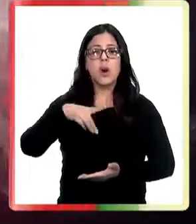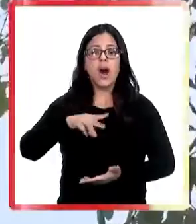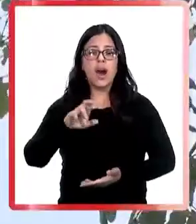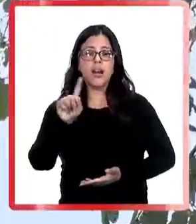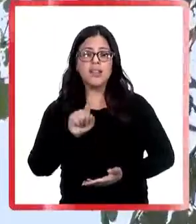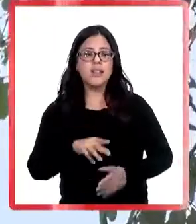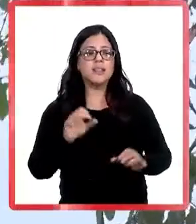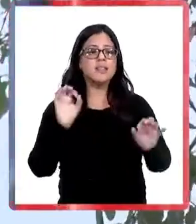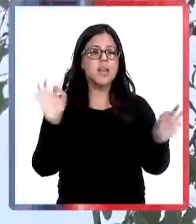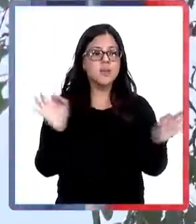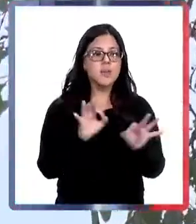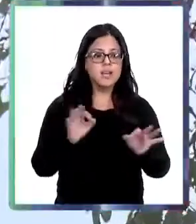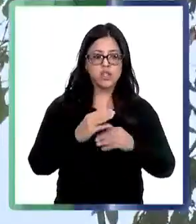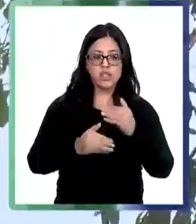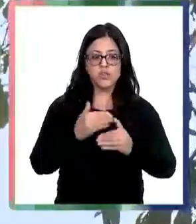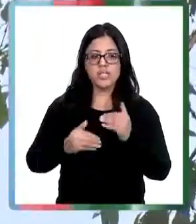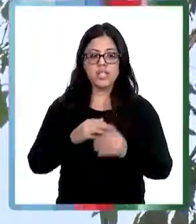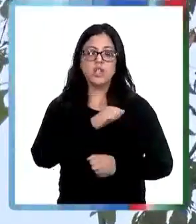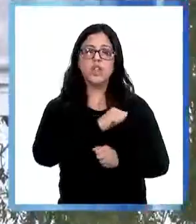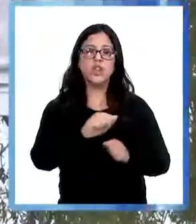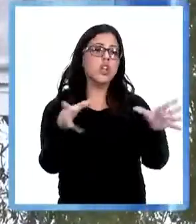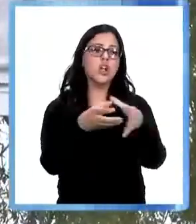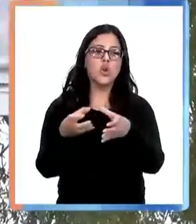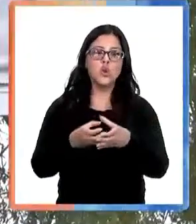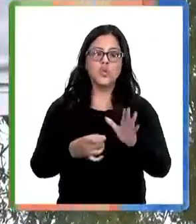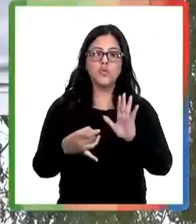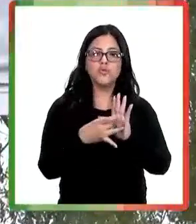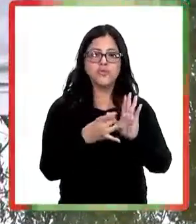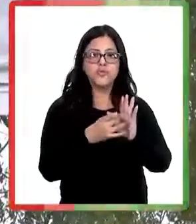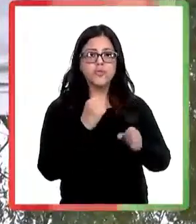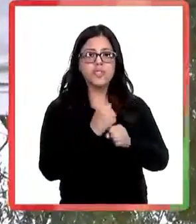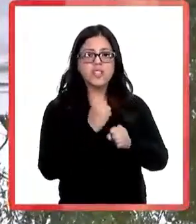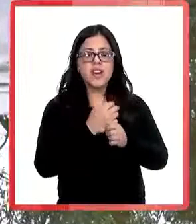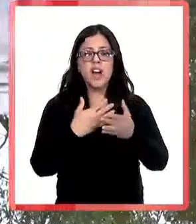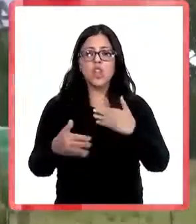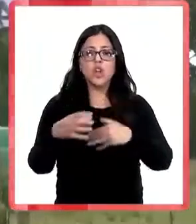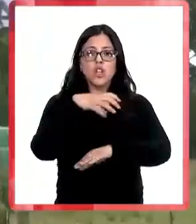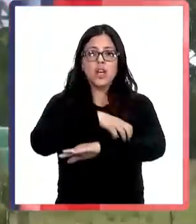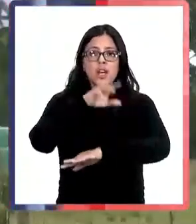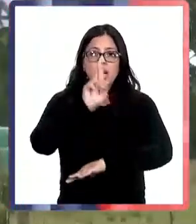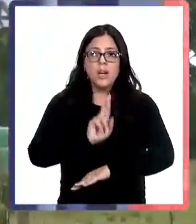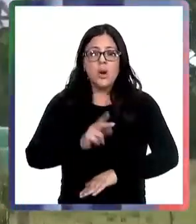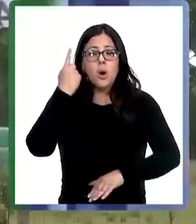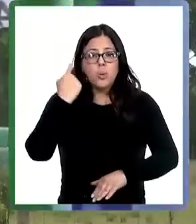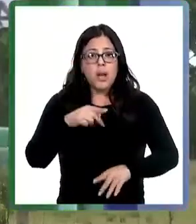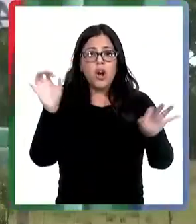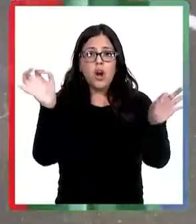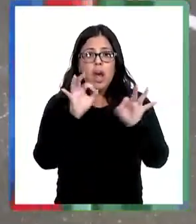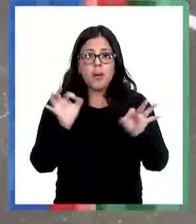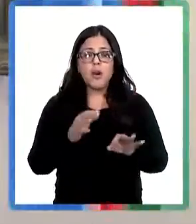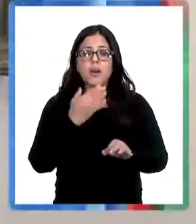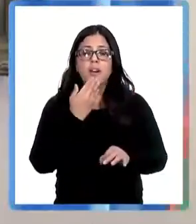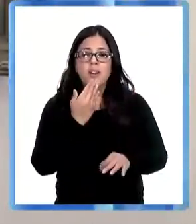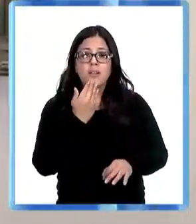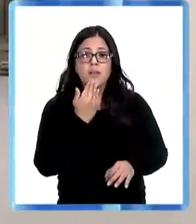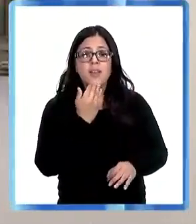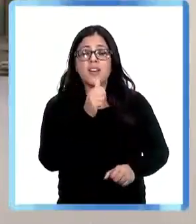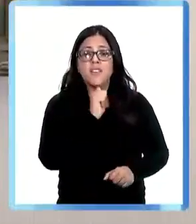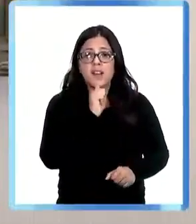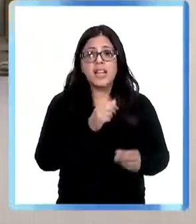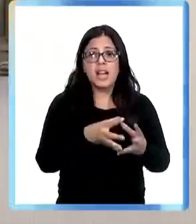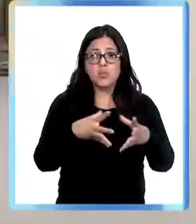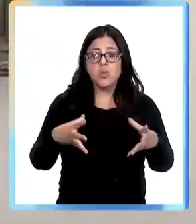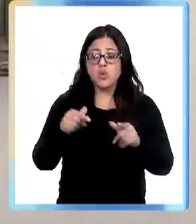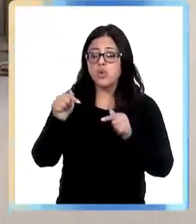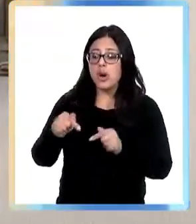operan en la macrozona sur, pero precisó que aún falta mucho. Avanzamos en contra de esta banda organizada, pero falta aún mucho